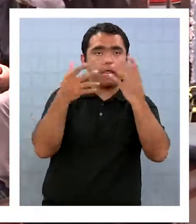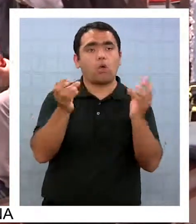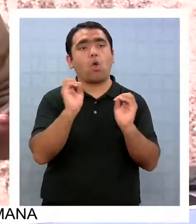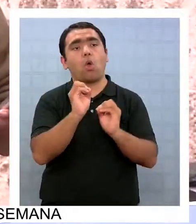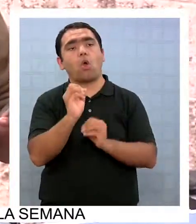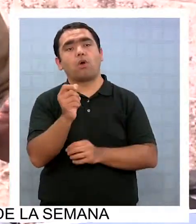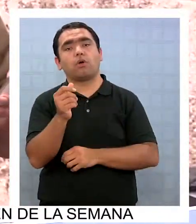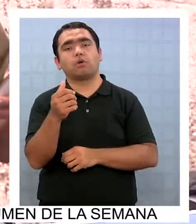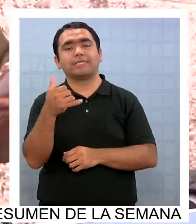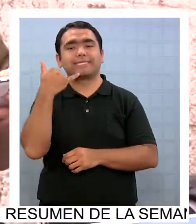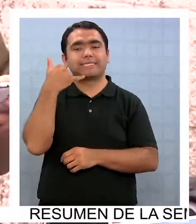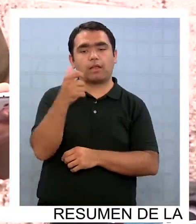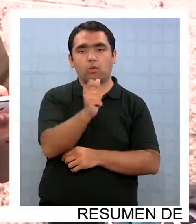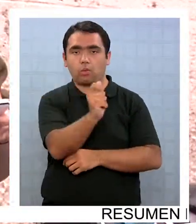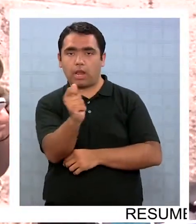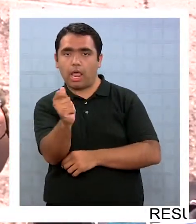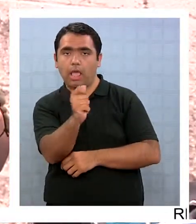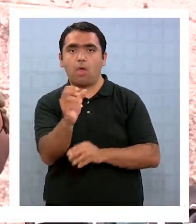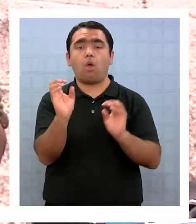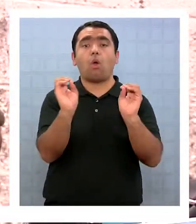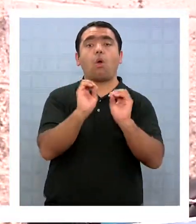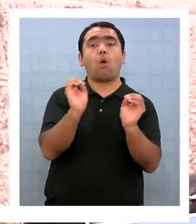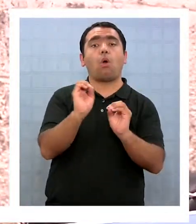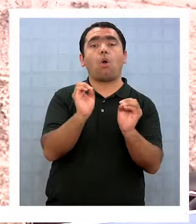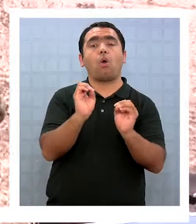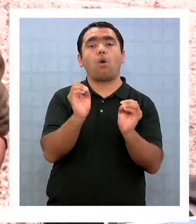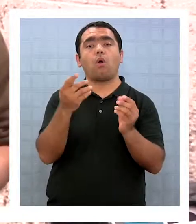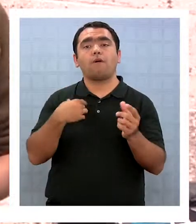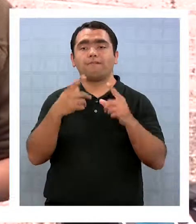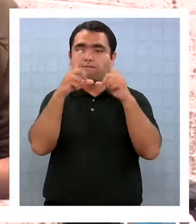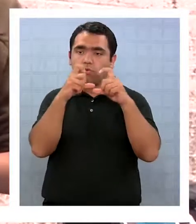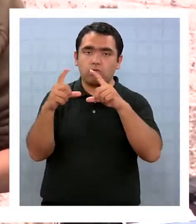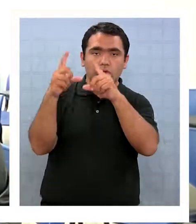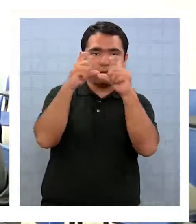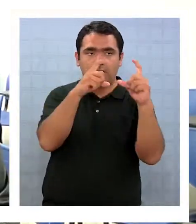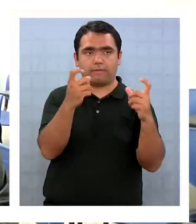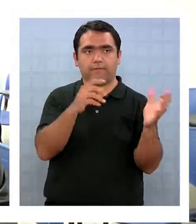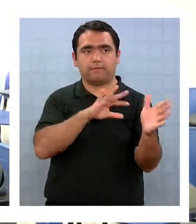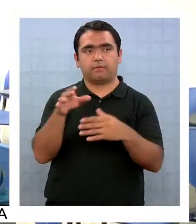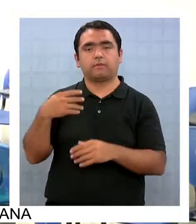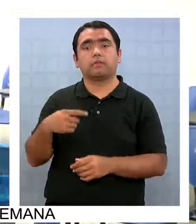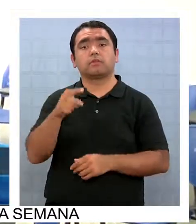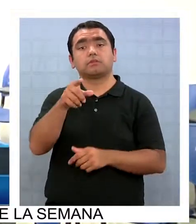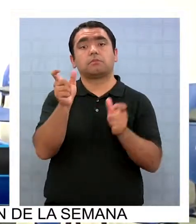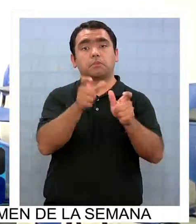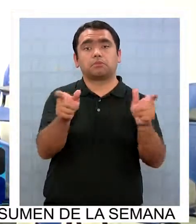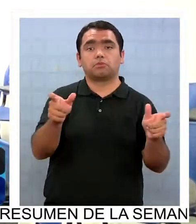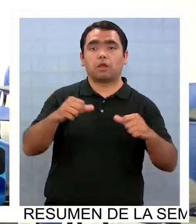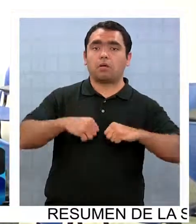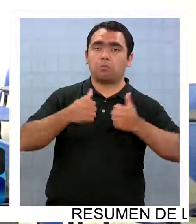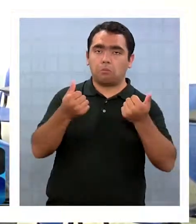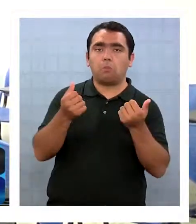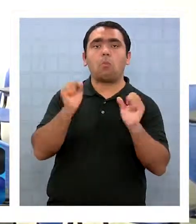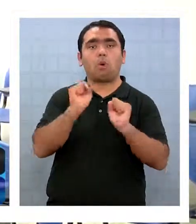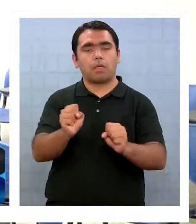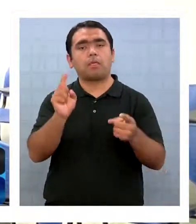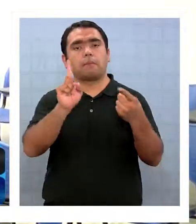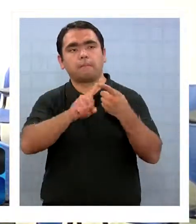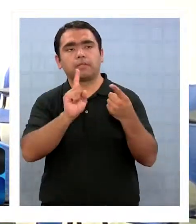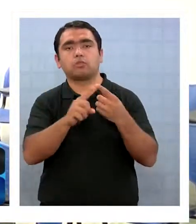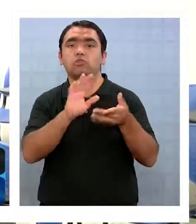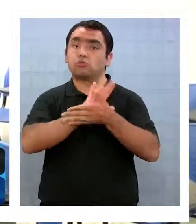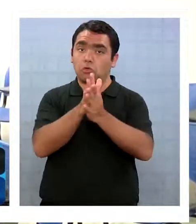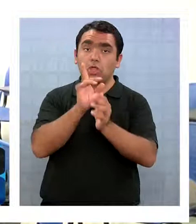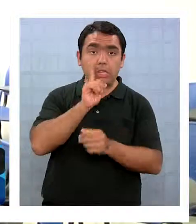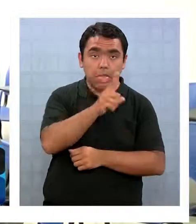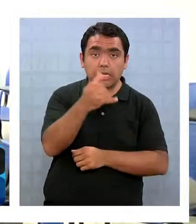teléfono celular, cámaras fotográficas, etc. Es más accesible para que los jóvenes puedan participar, todos tienen un celular o